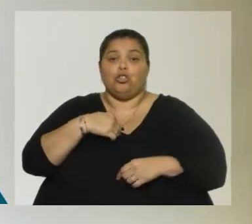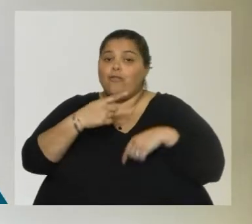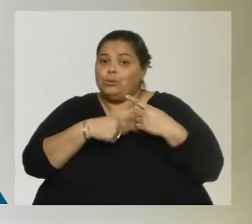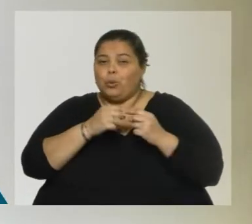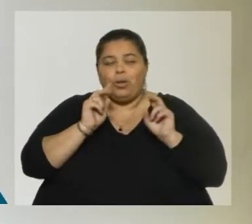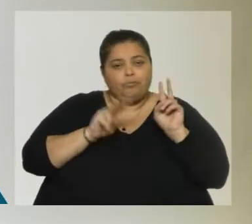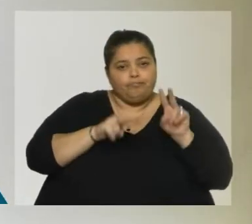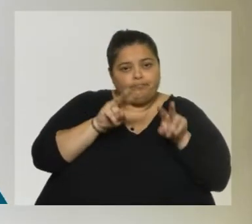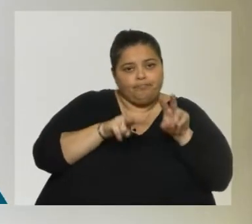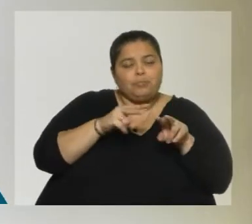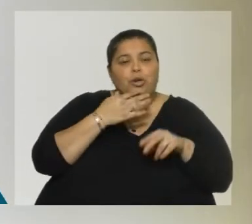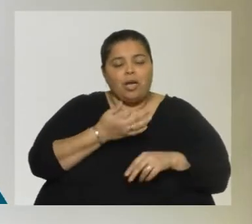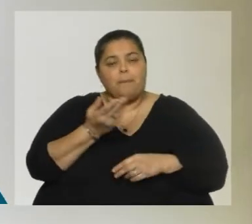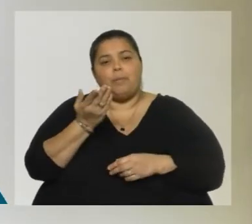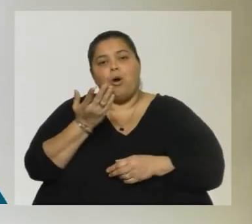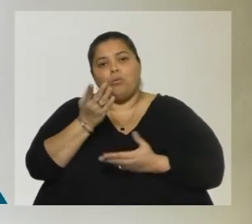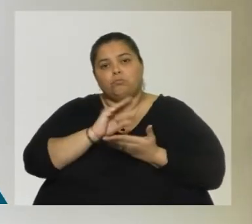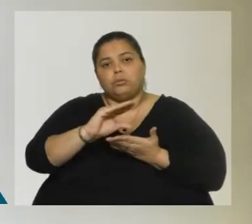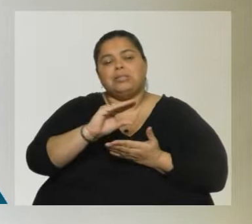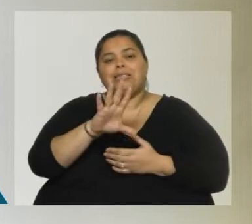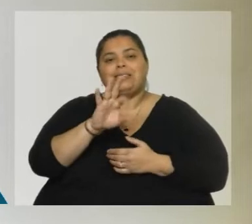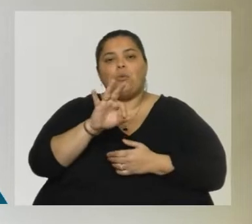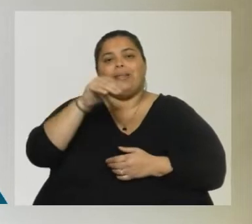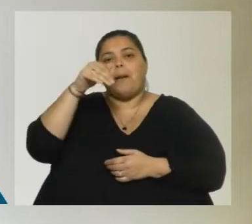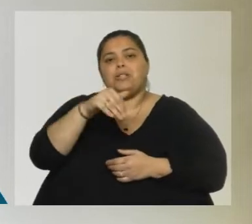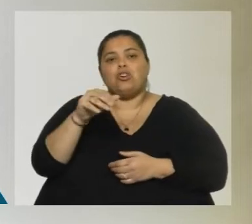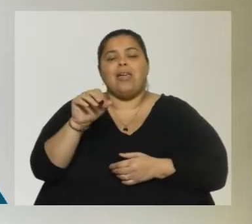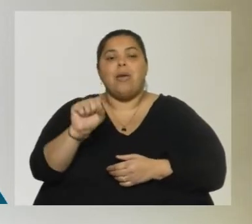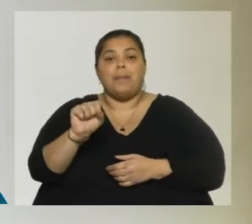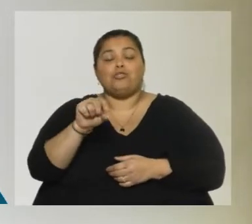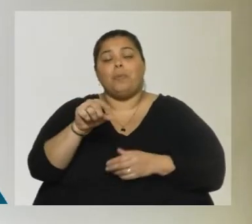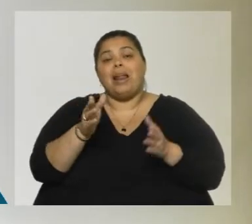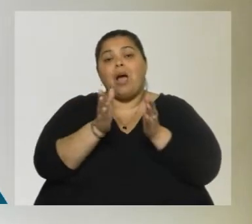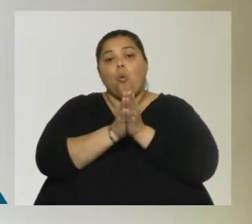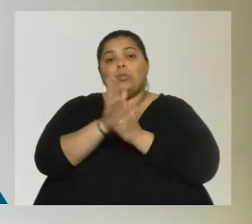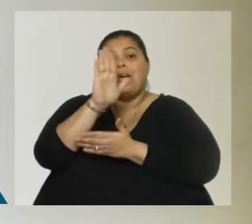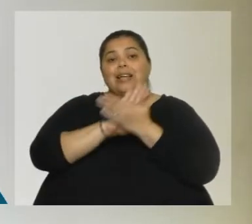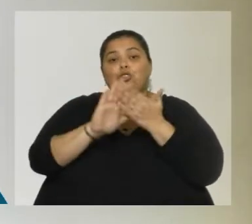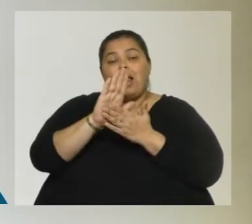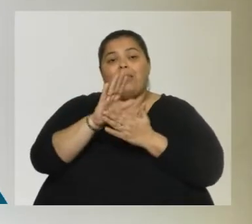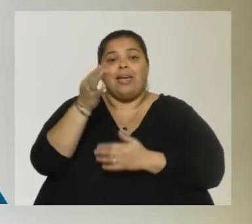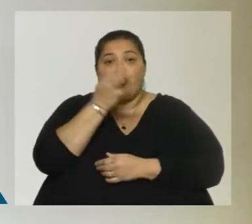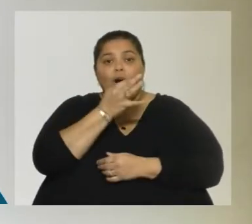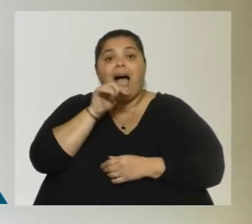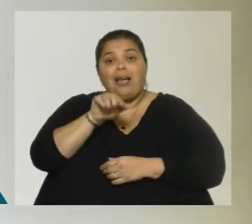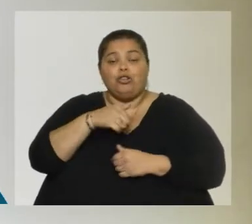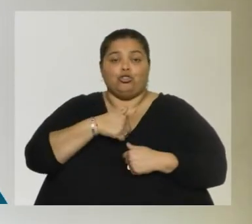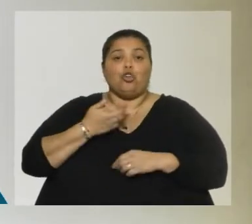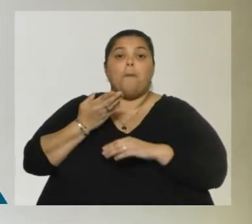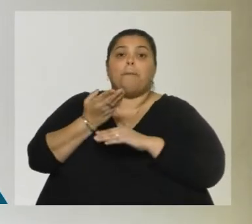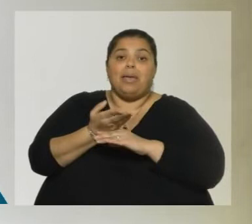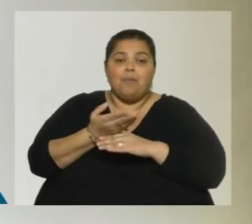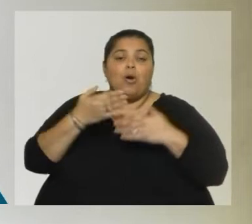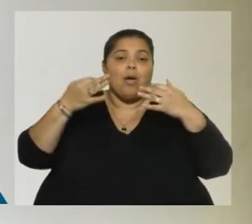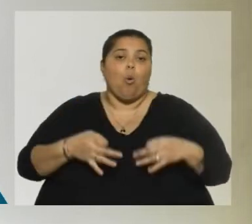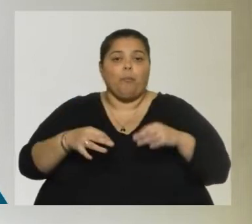cerca, que es una asignación de 50 millones de pesos a la Junta Nacional de Drogas. Nosotros ahí venimos pidiendo que se cumpla